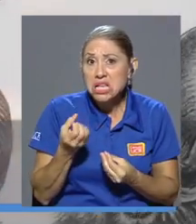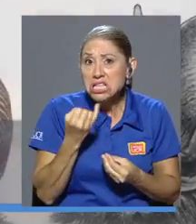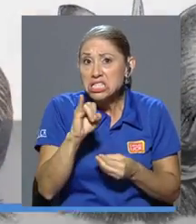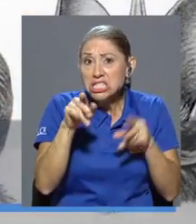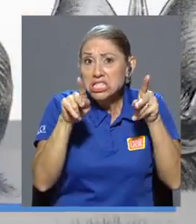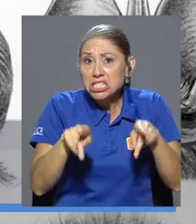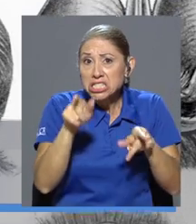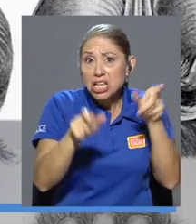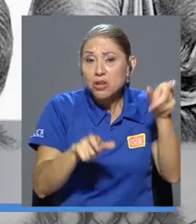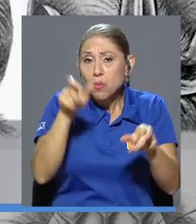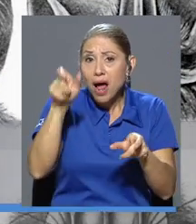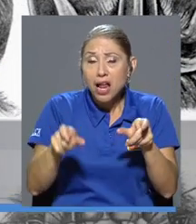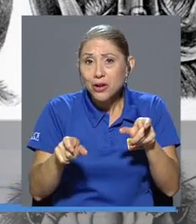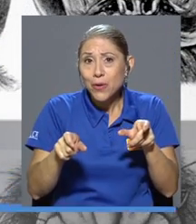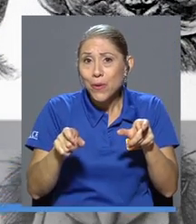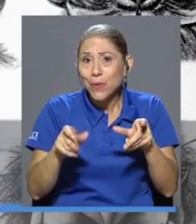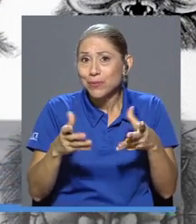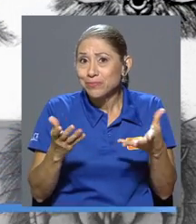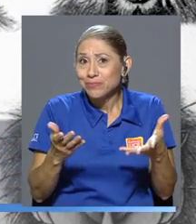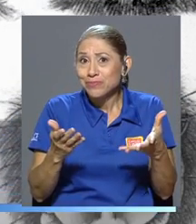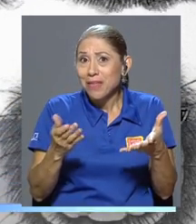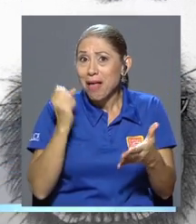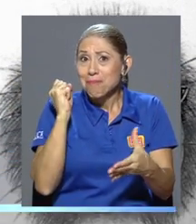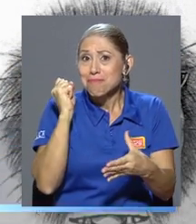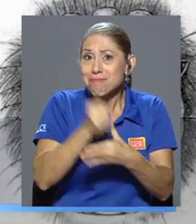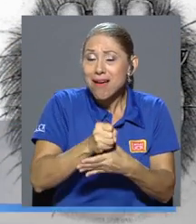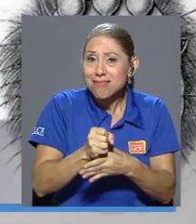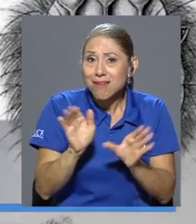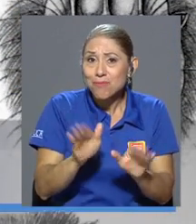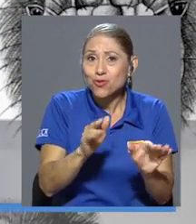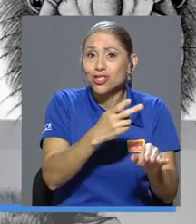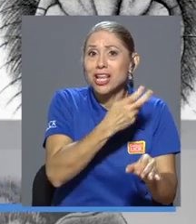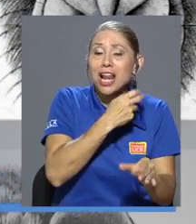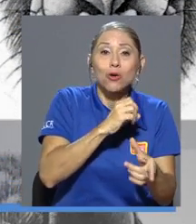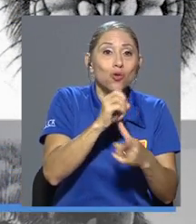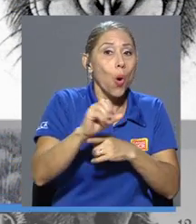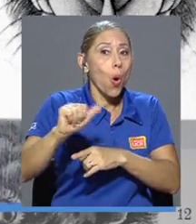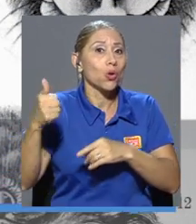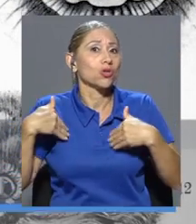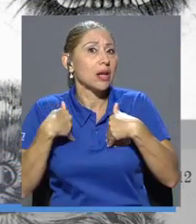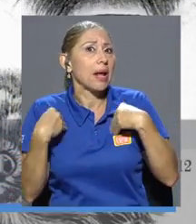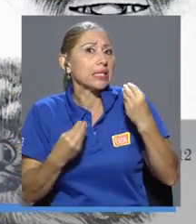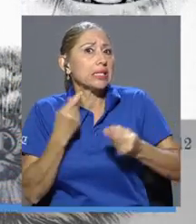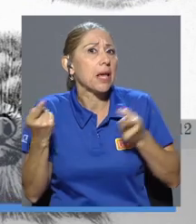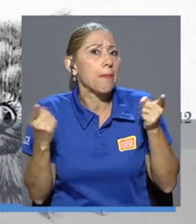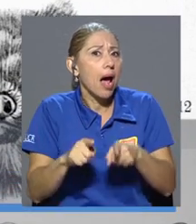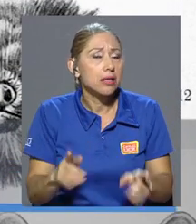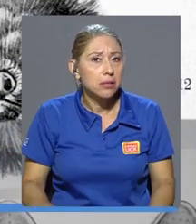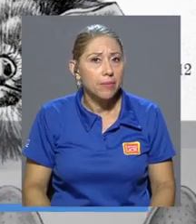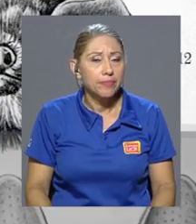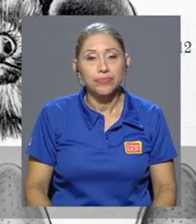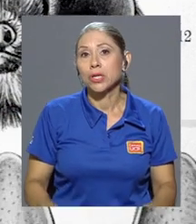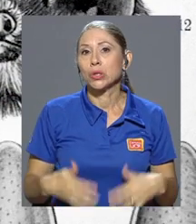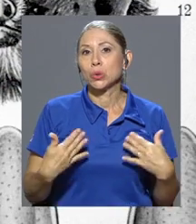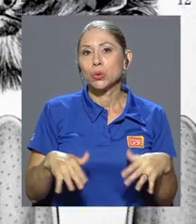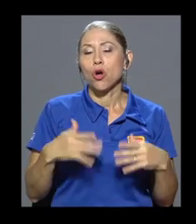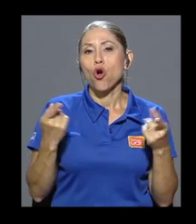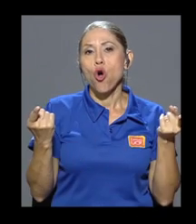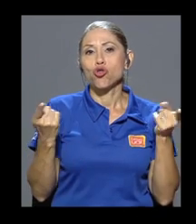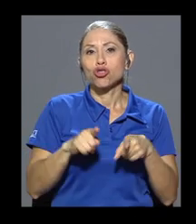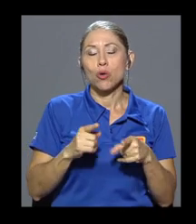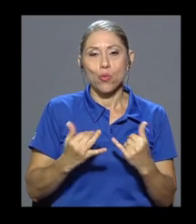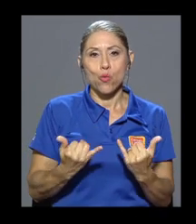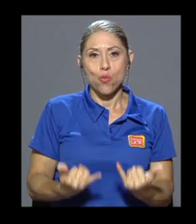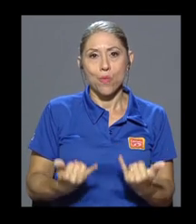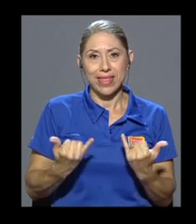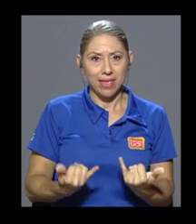de que el ser humano se dedicara a no solo exterminar murciélagos, sino a otras especies también? Bueno, la consecuencia inmediata es que